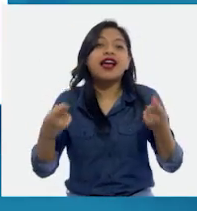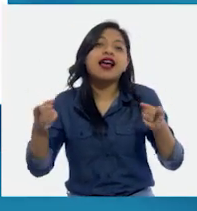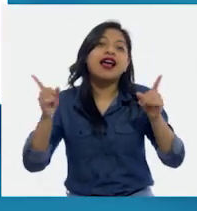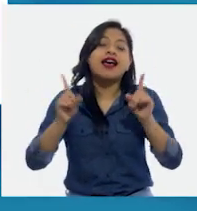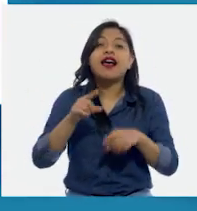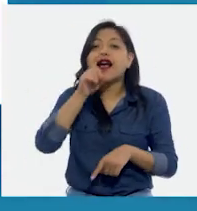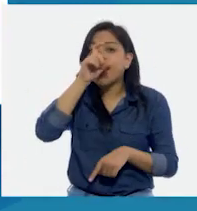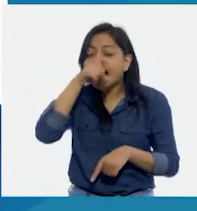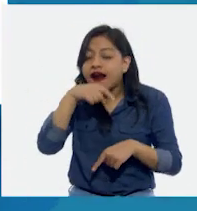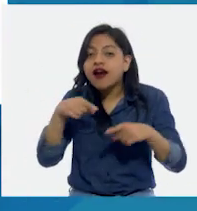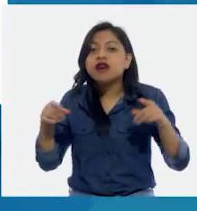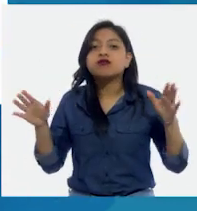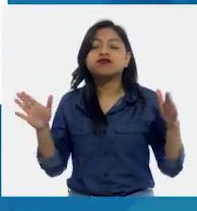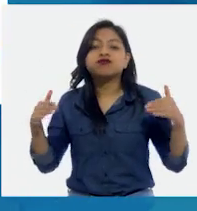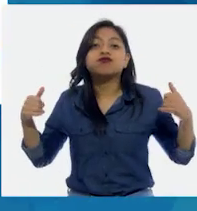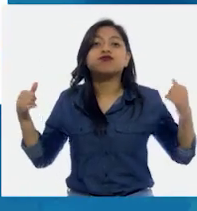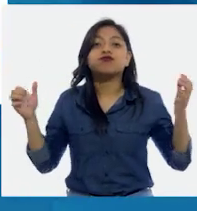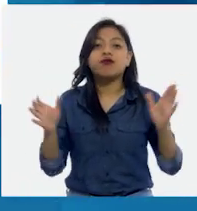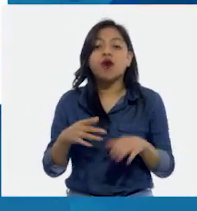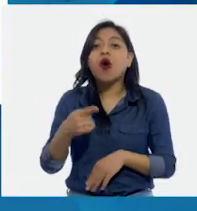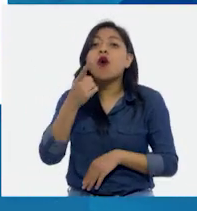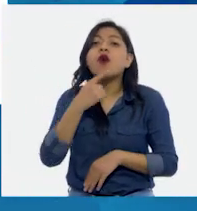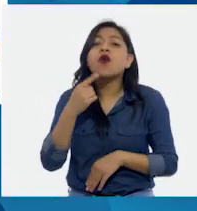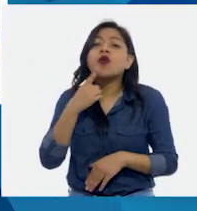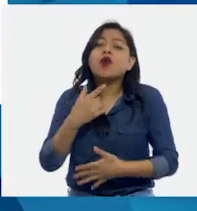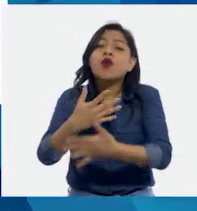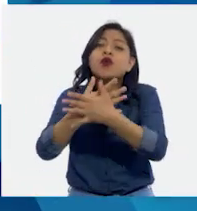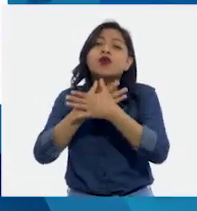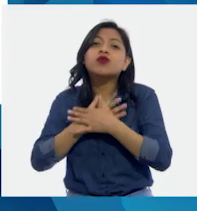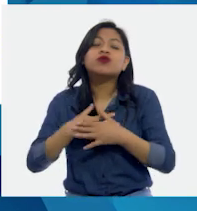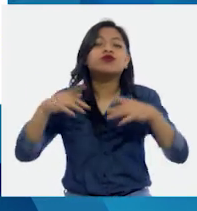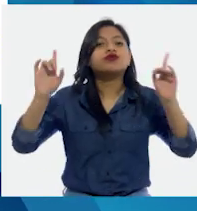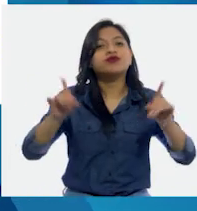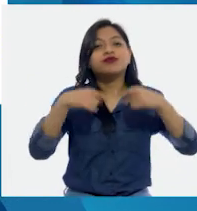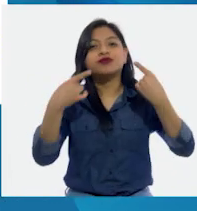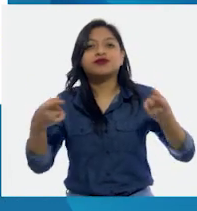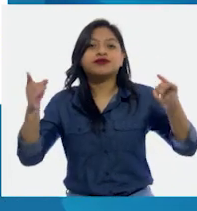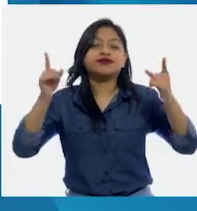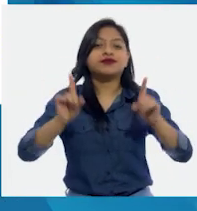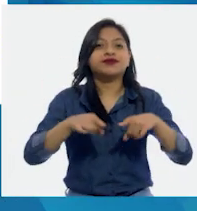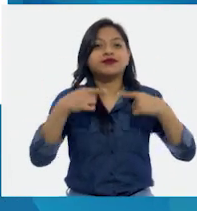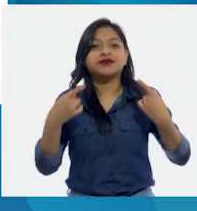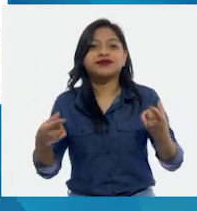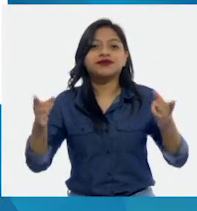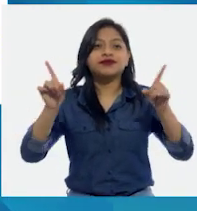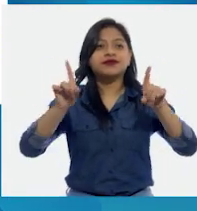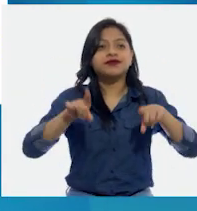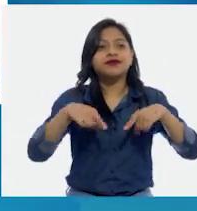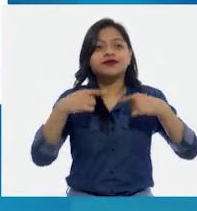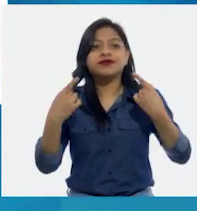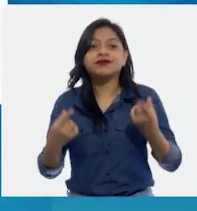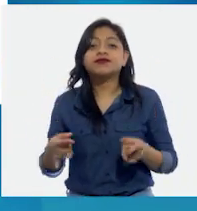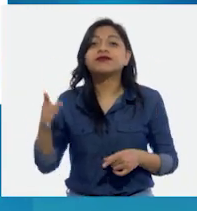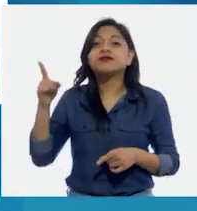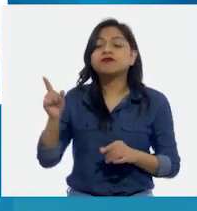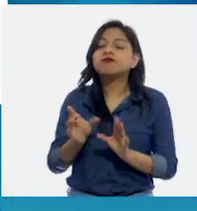guacamayas dibujadas con amor. Se levantan dos